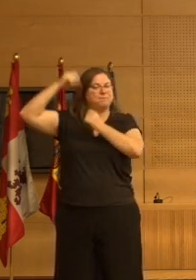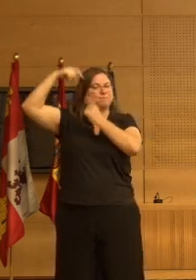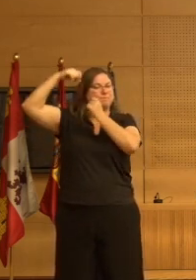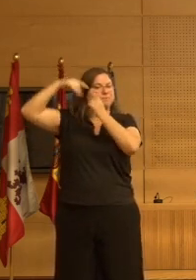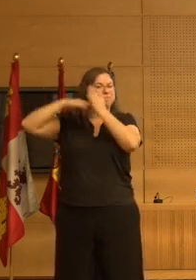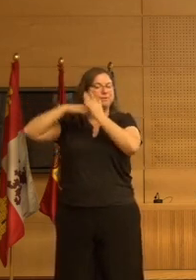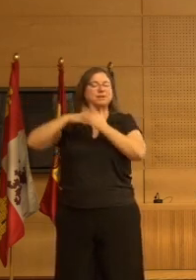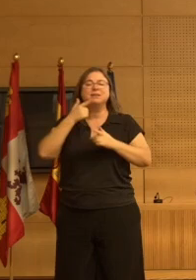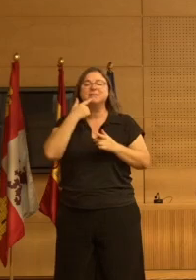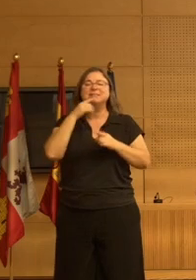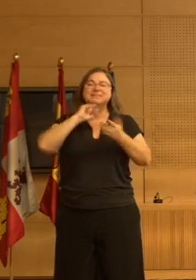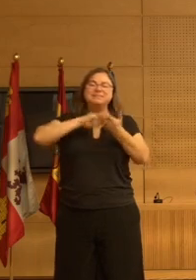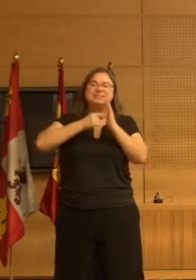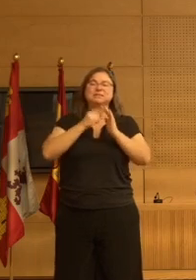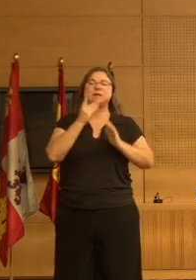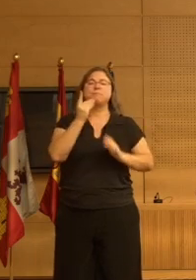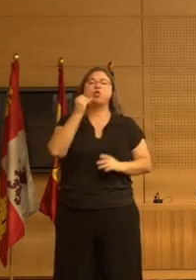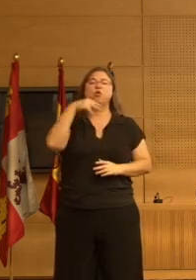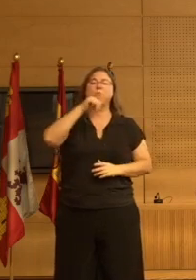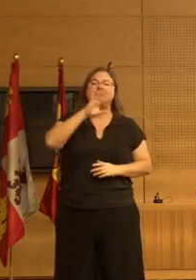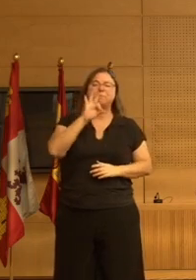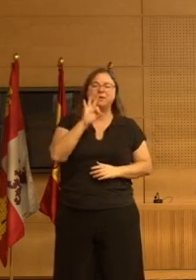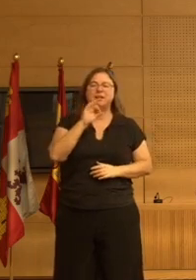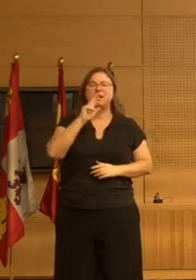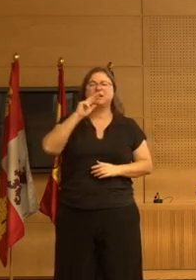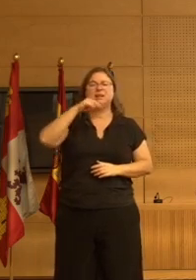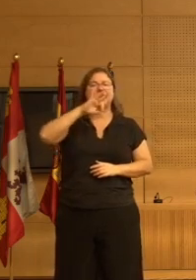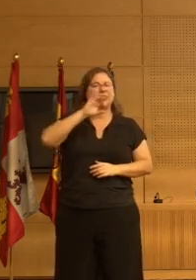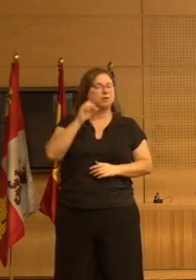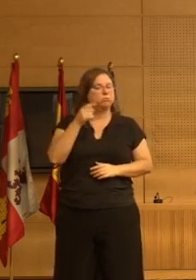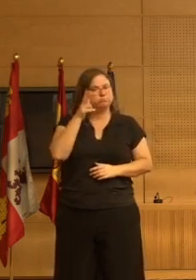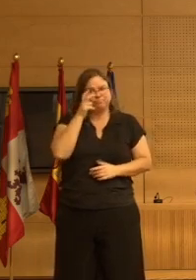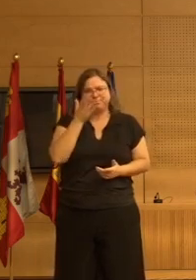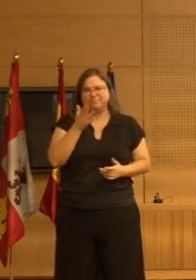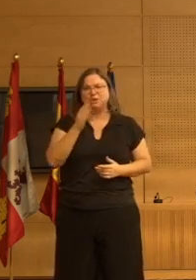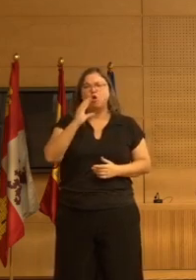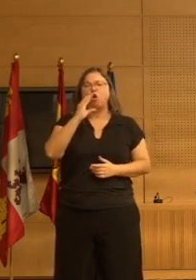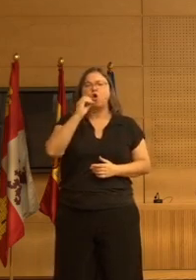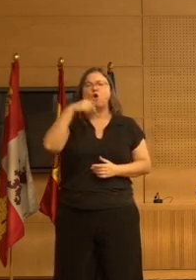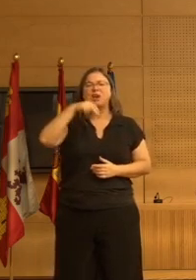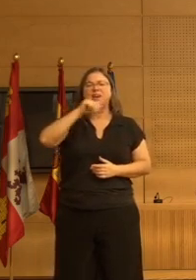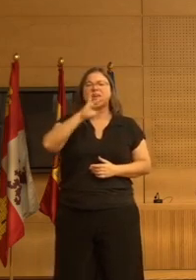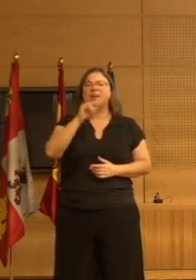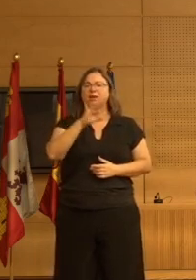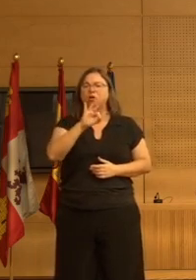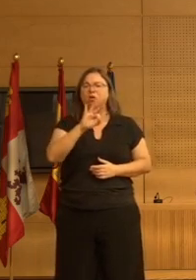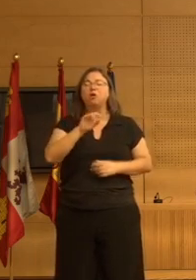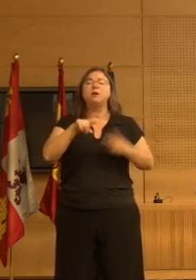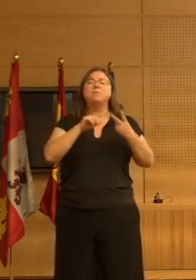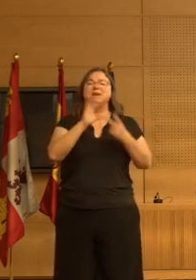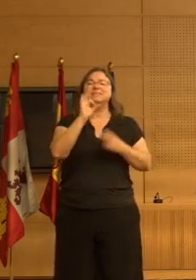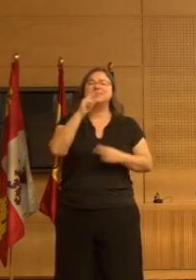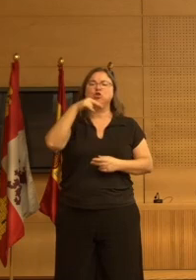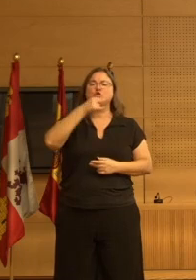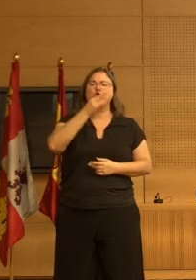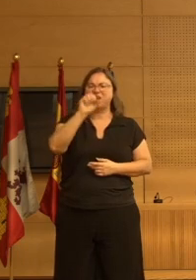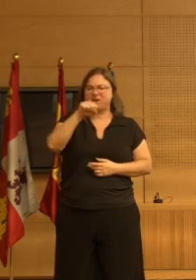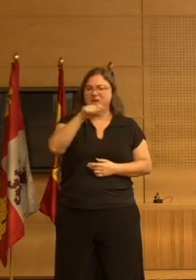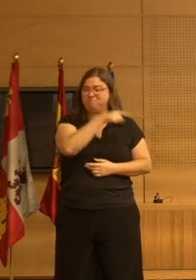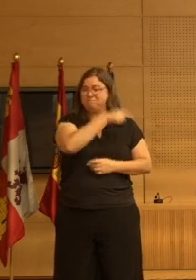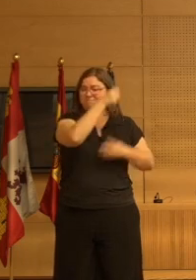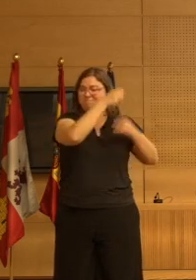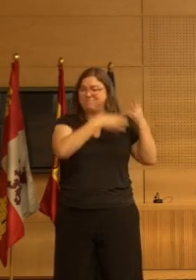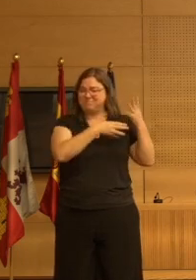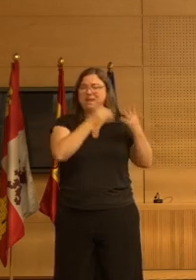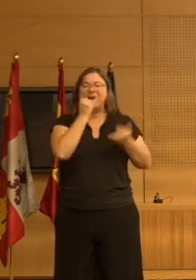del sistema dopaminérgico, noradrenérgico, del sistema colinérgico y del sistema serotoninérgico. Es decir, producirán